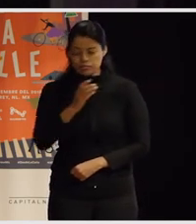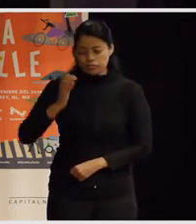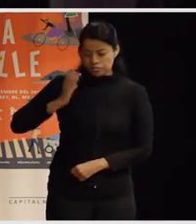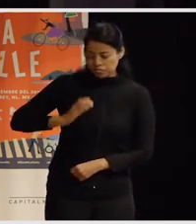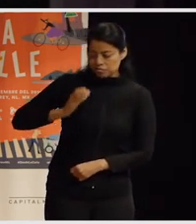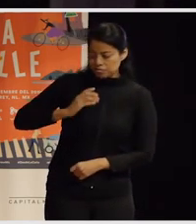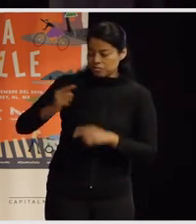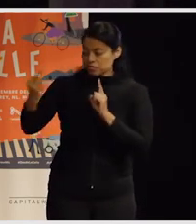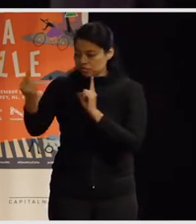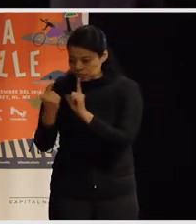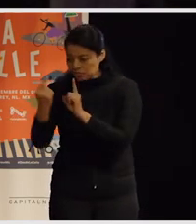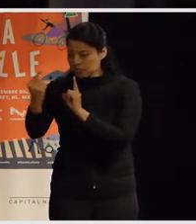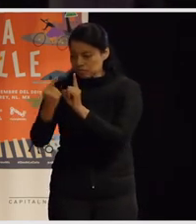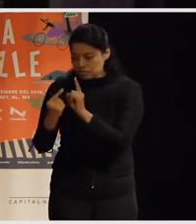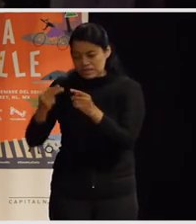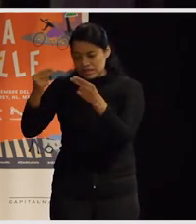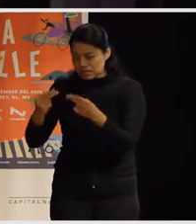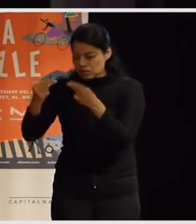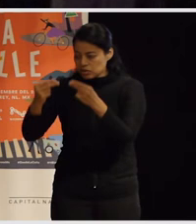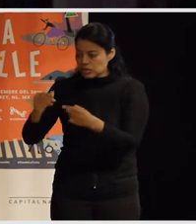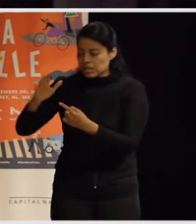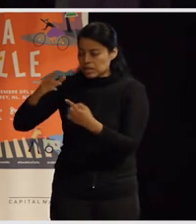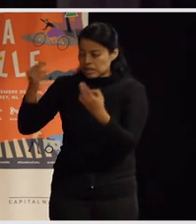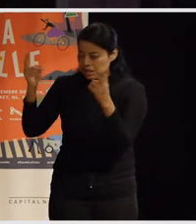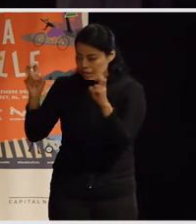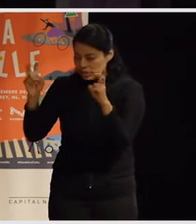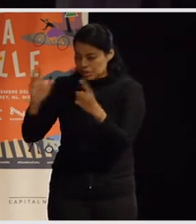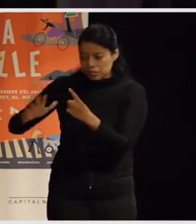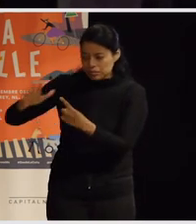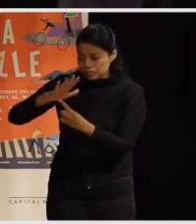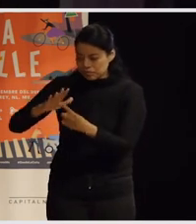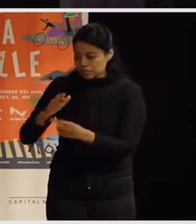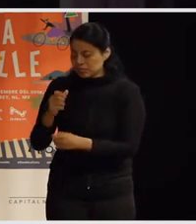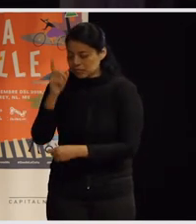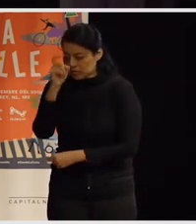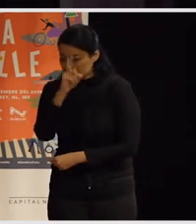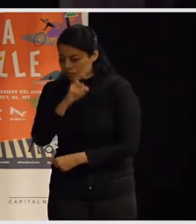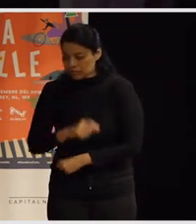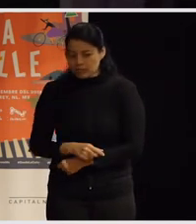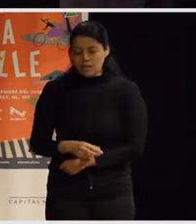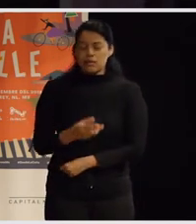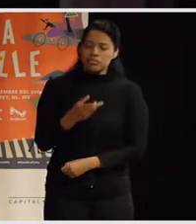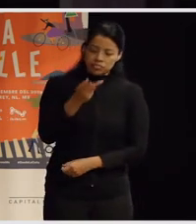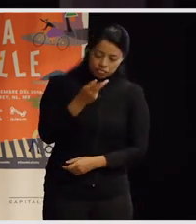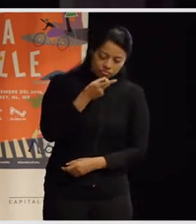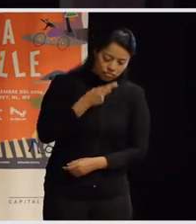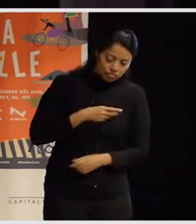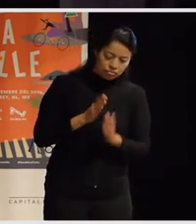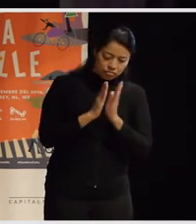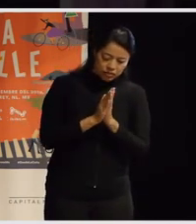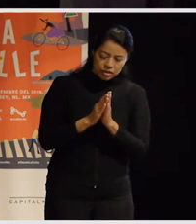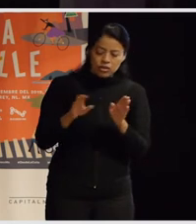en la práctica y me encantaría si nos puedes compartir un poco con qué recursos llegan ustedes